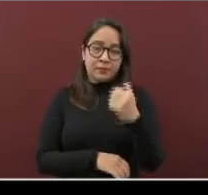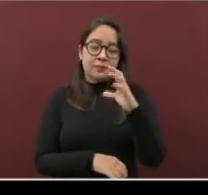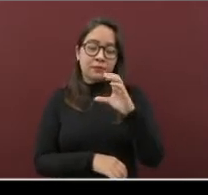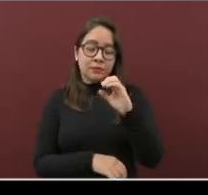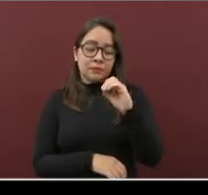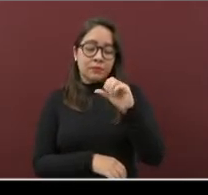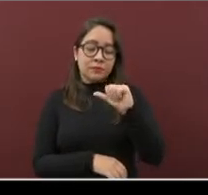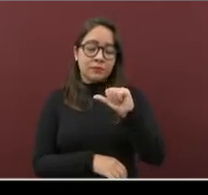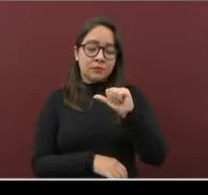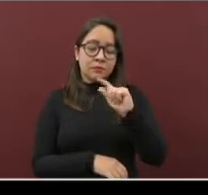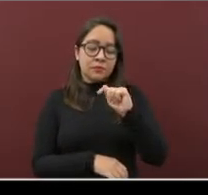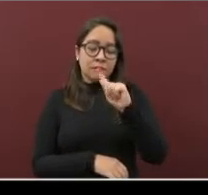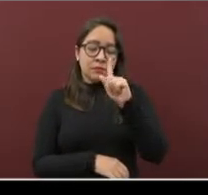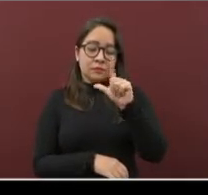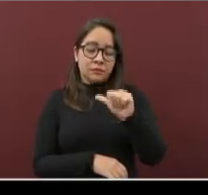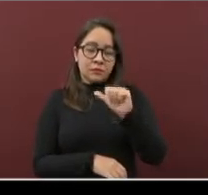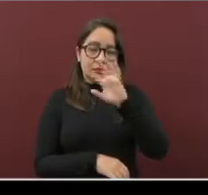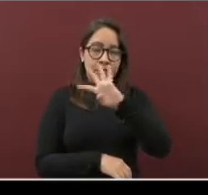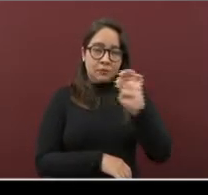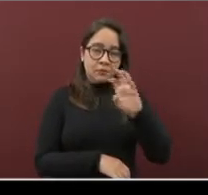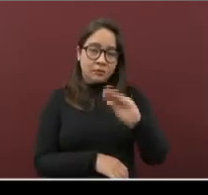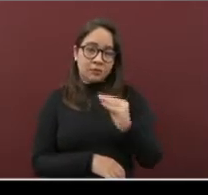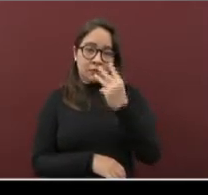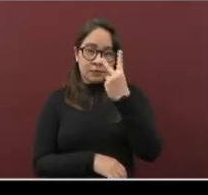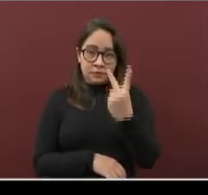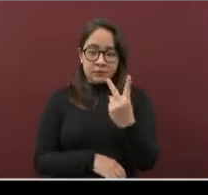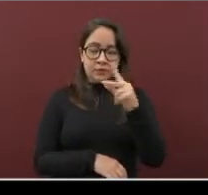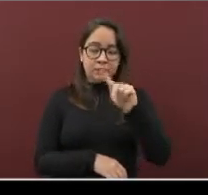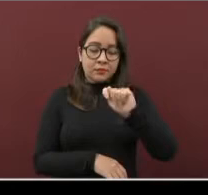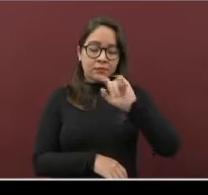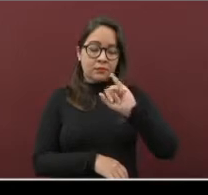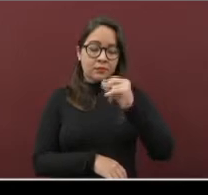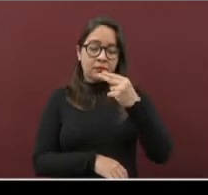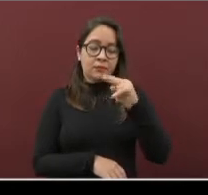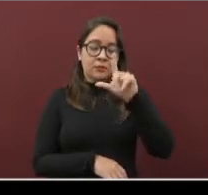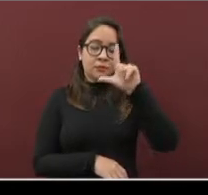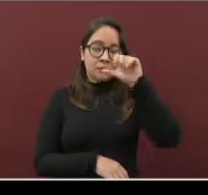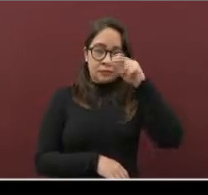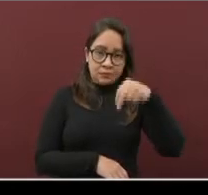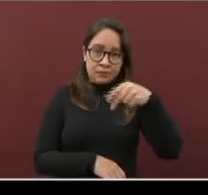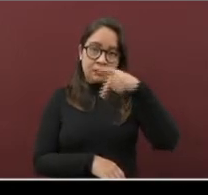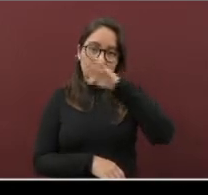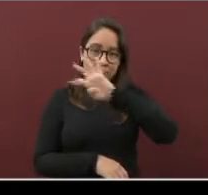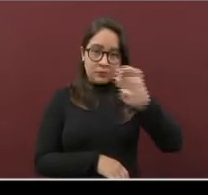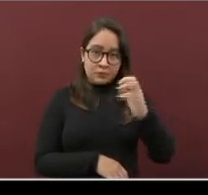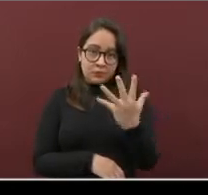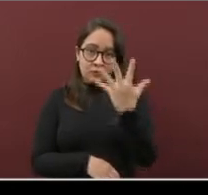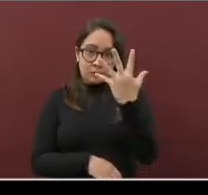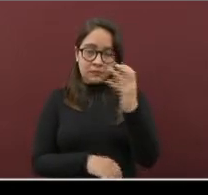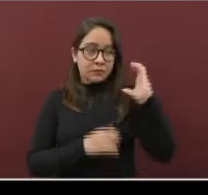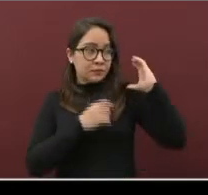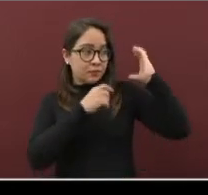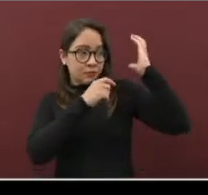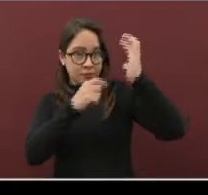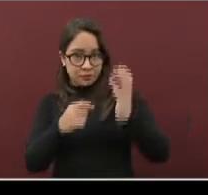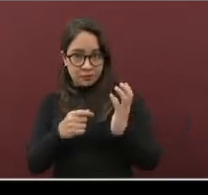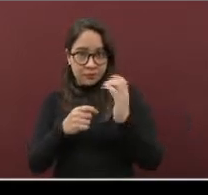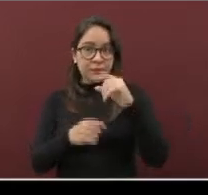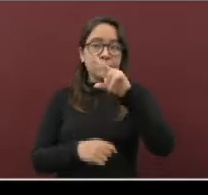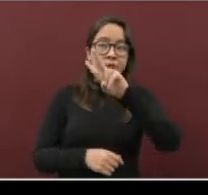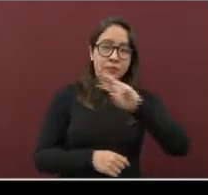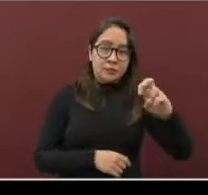Coatzintla, 492. Tihuatlán, 405. Álamo de Mapache, con